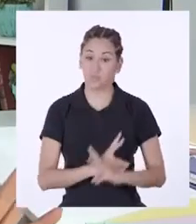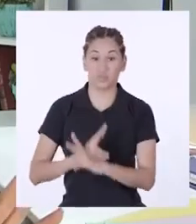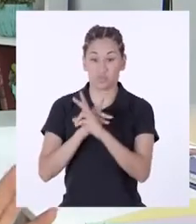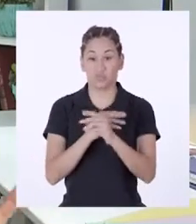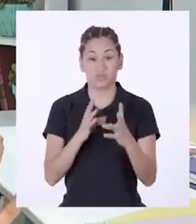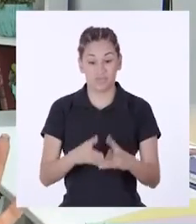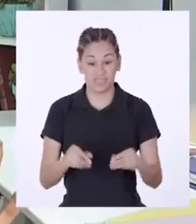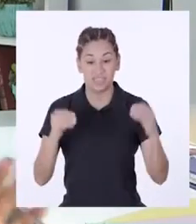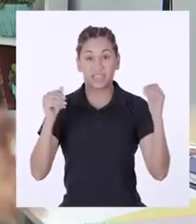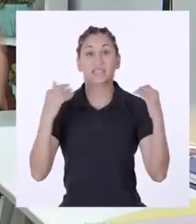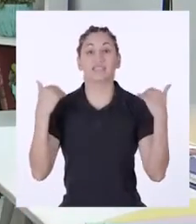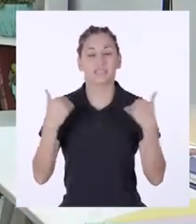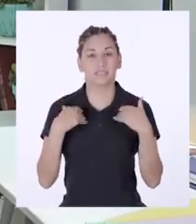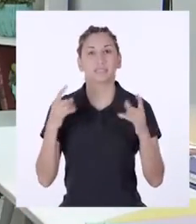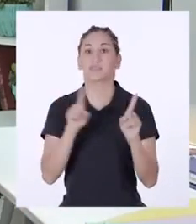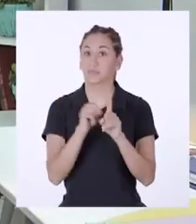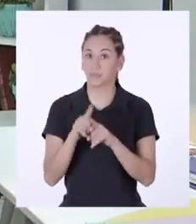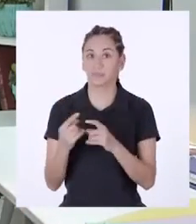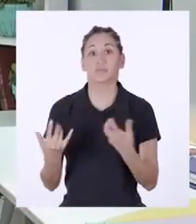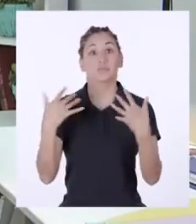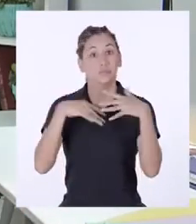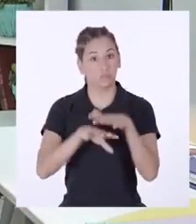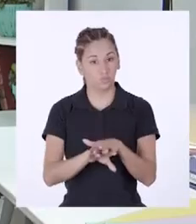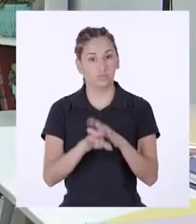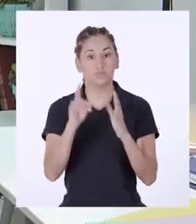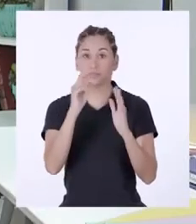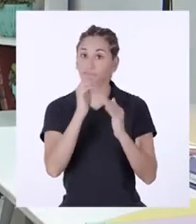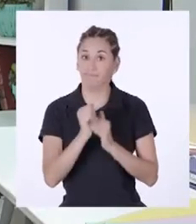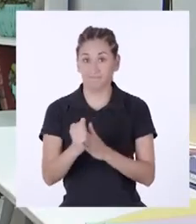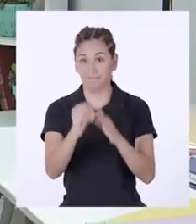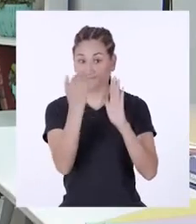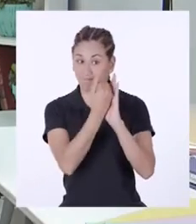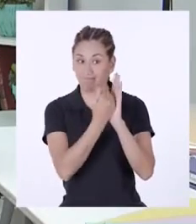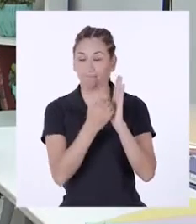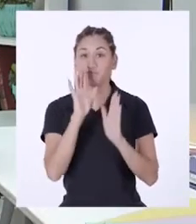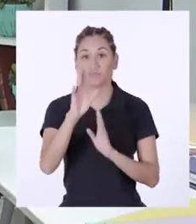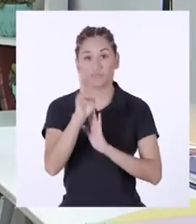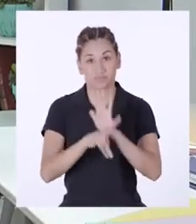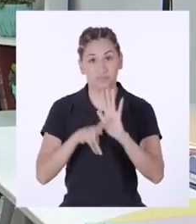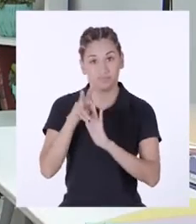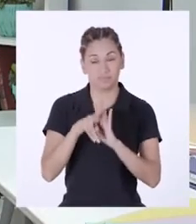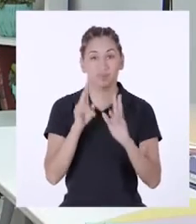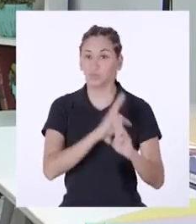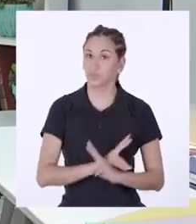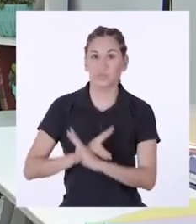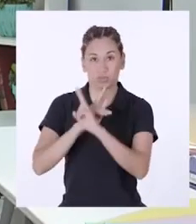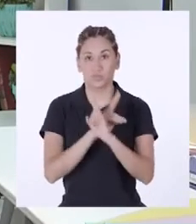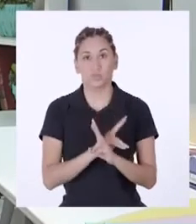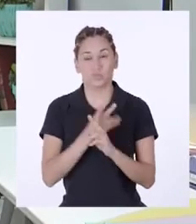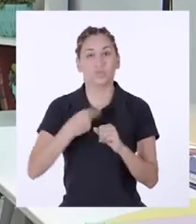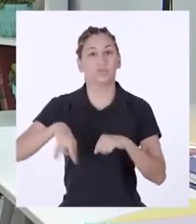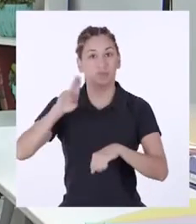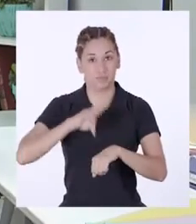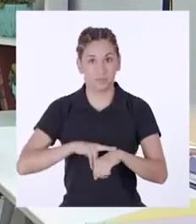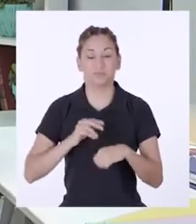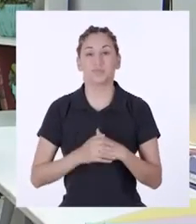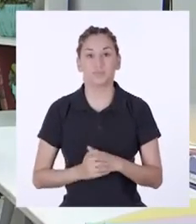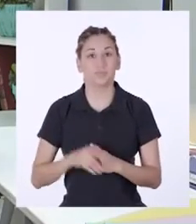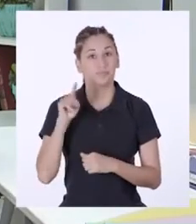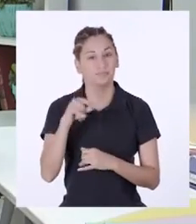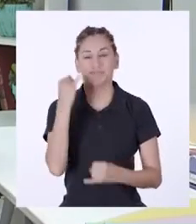cuidado del suelo deben ser incluidas en el guión para la realización de tu video de la conservación del patrimonio natural.